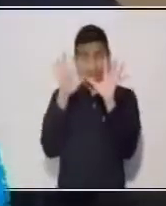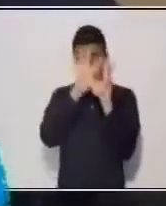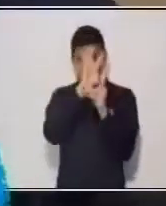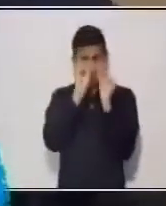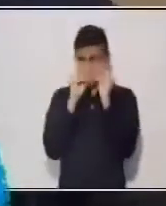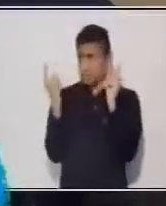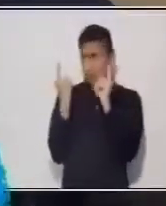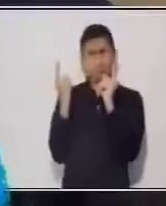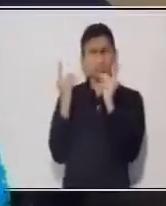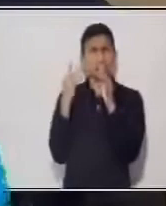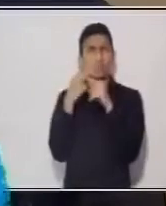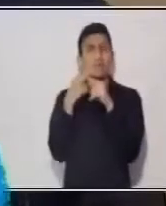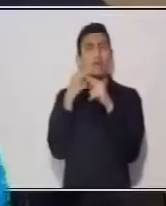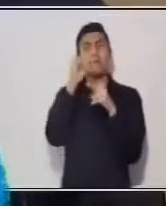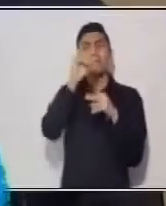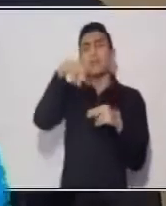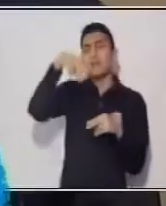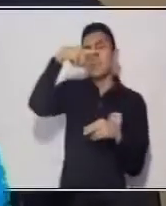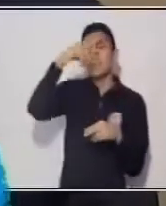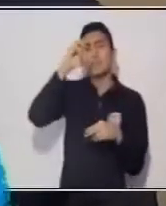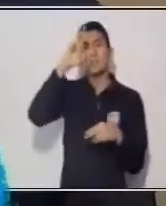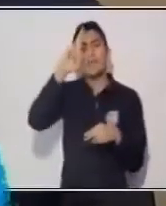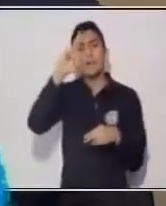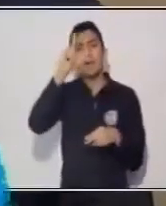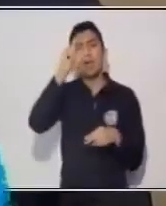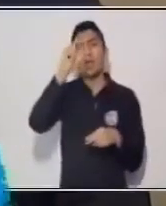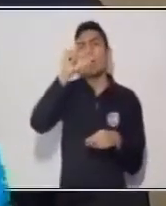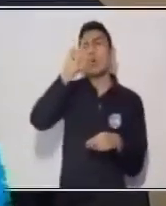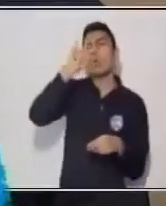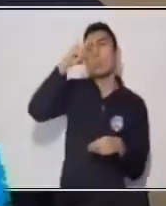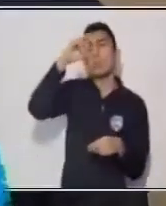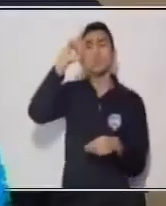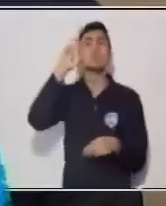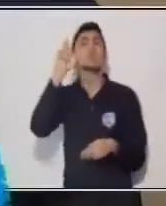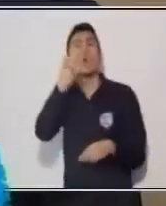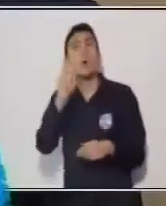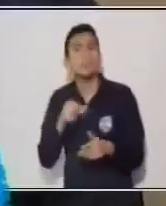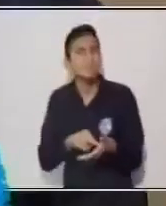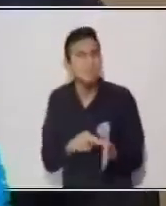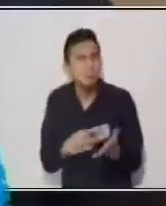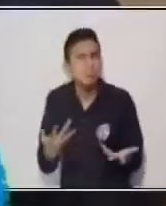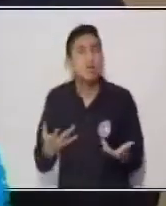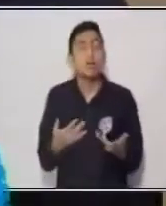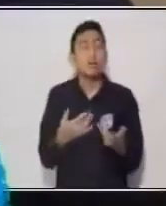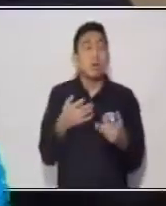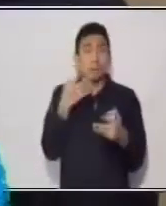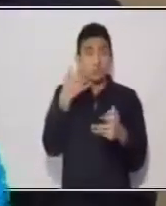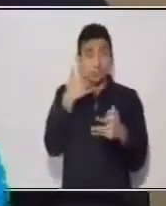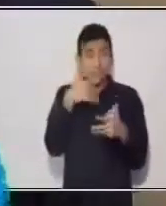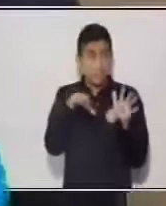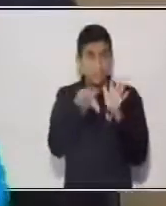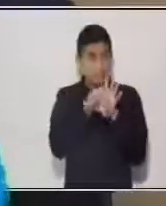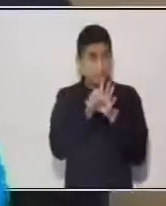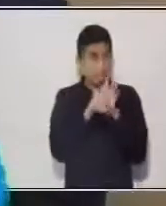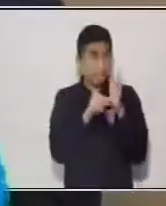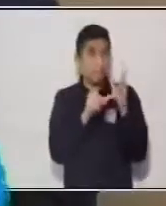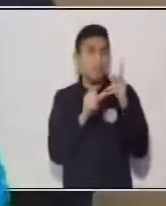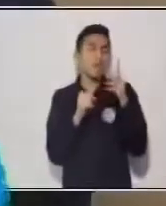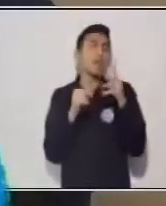Es decir, que se interrelacionan. No puede haber un diálogo si no hay un intercambio.